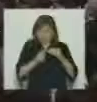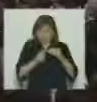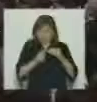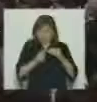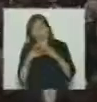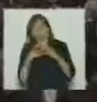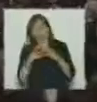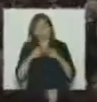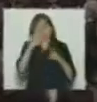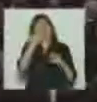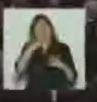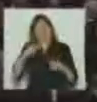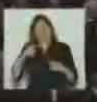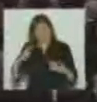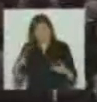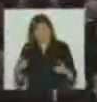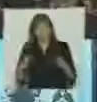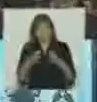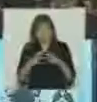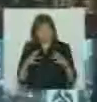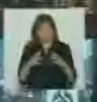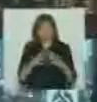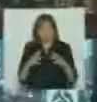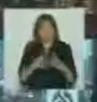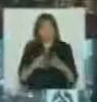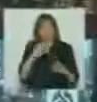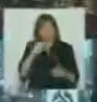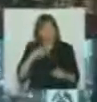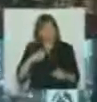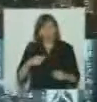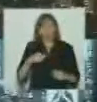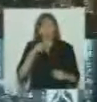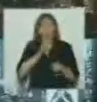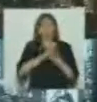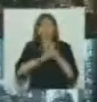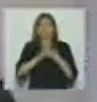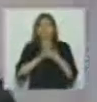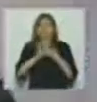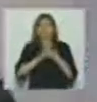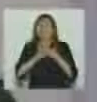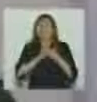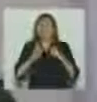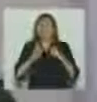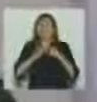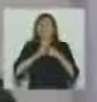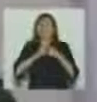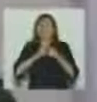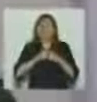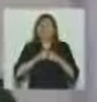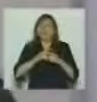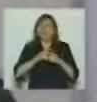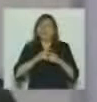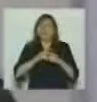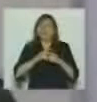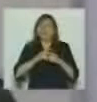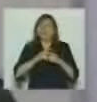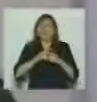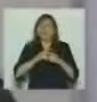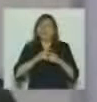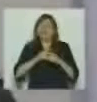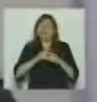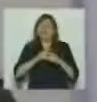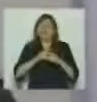todos los adelantos tecnológicos hay 200.000 televisores de aquí